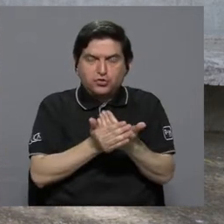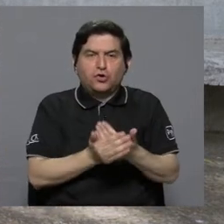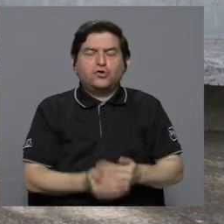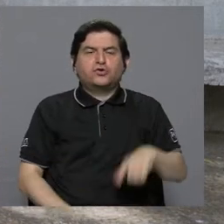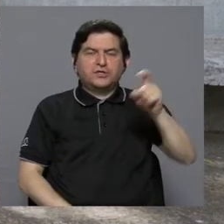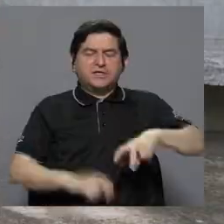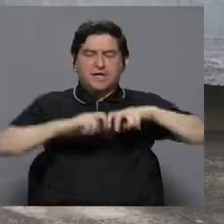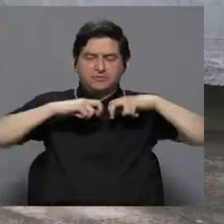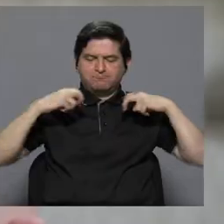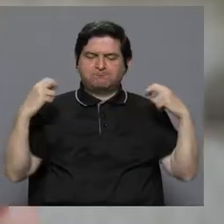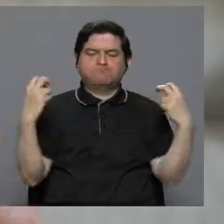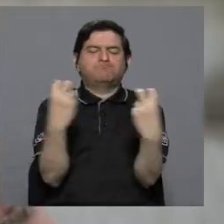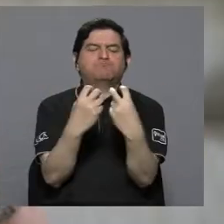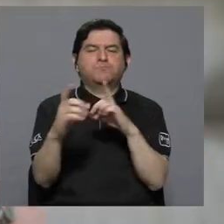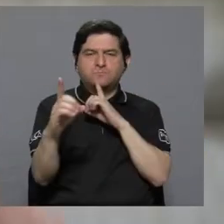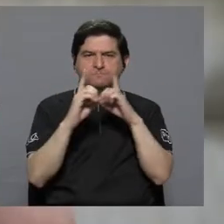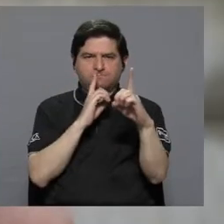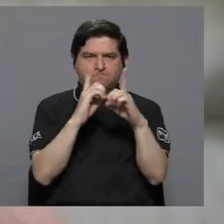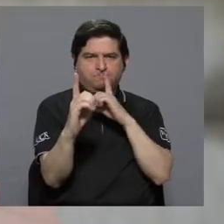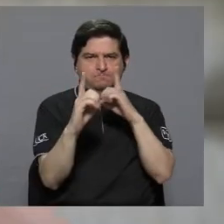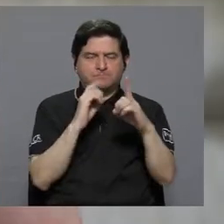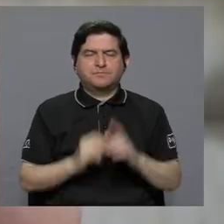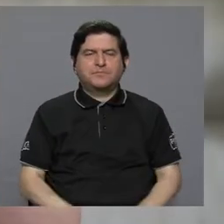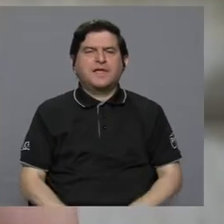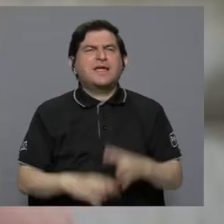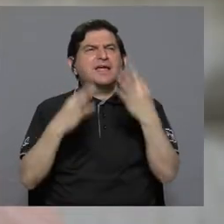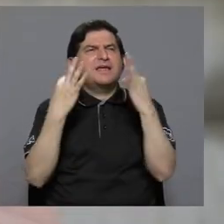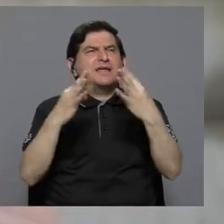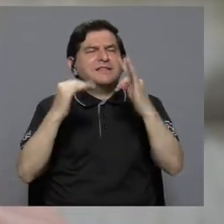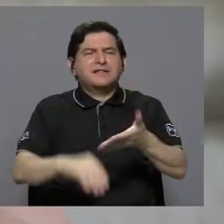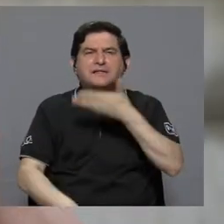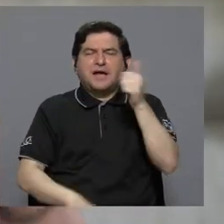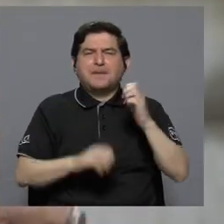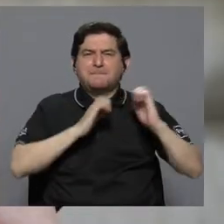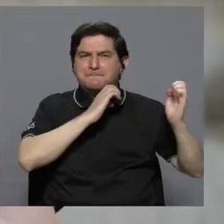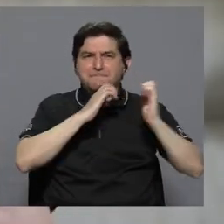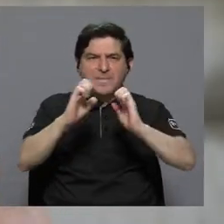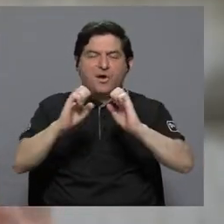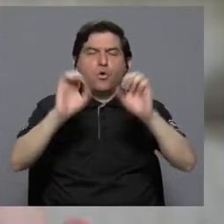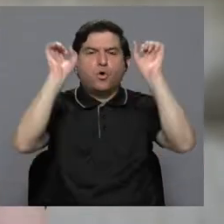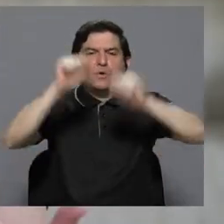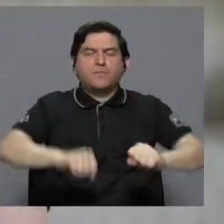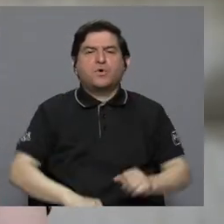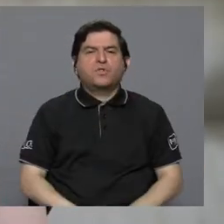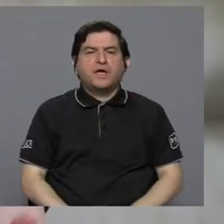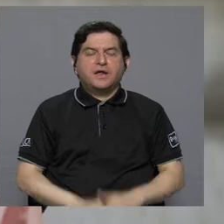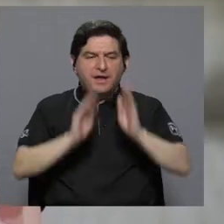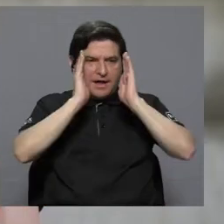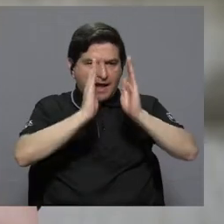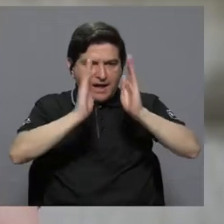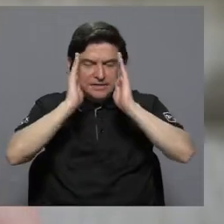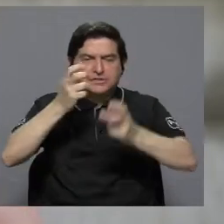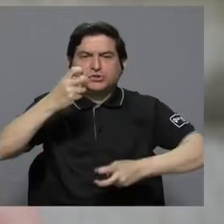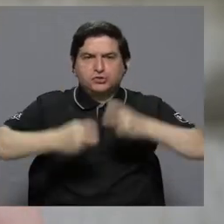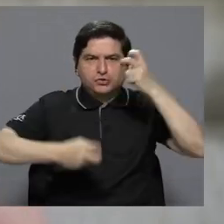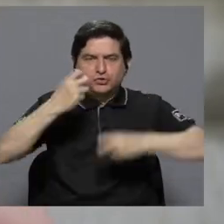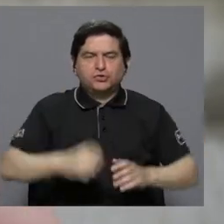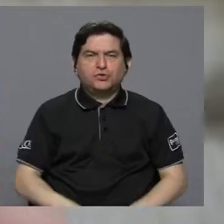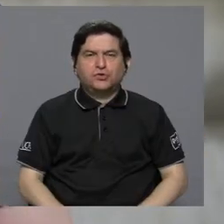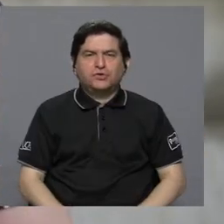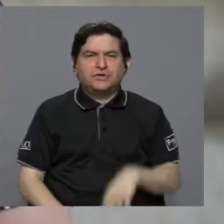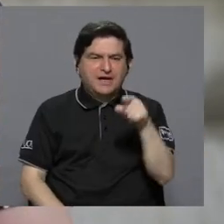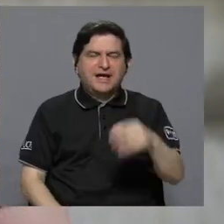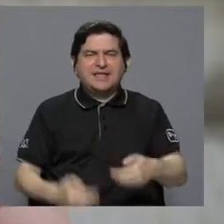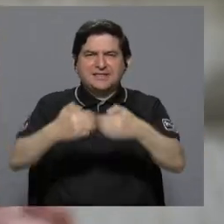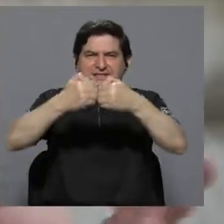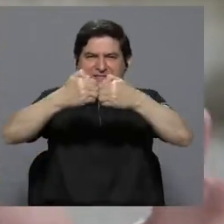sentar a dialogar y buscar las mejores estrategias para poder abordar el problema de la brecha